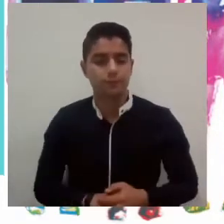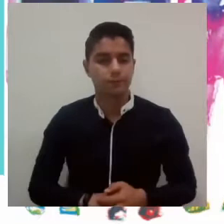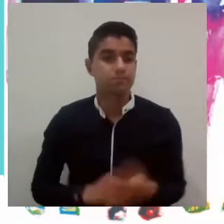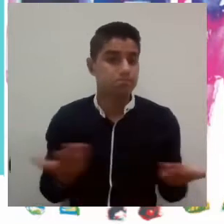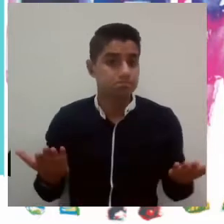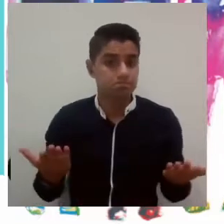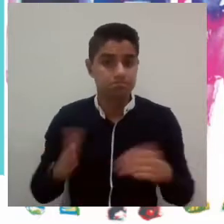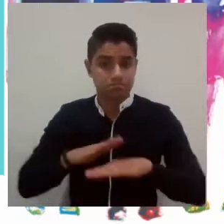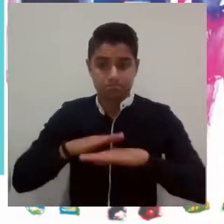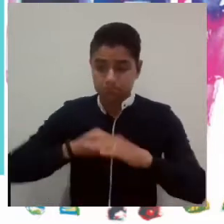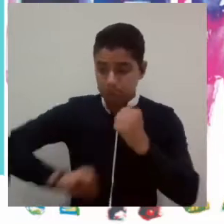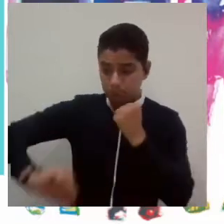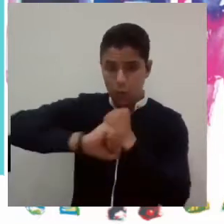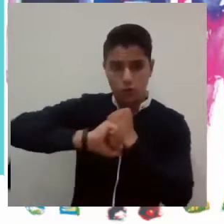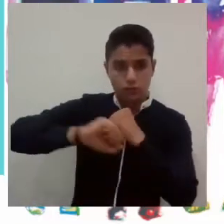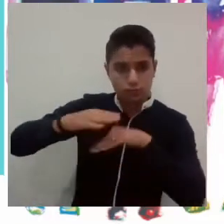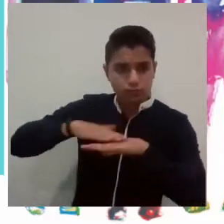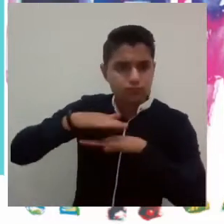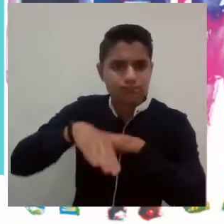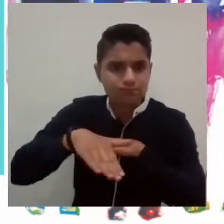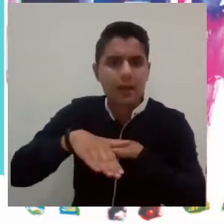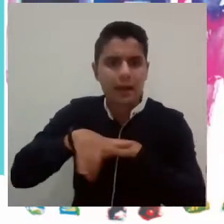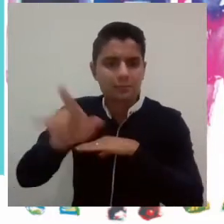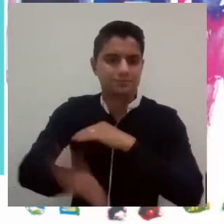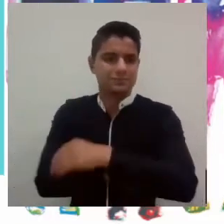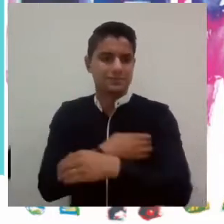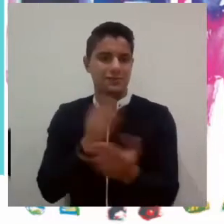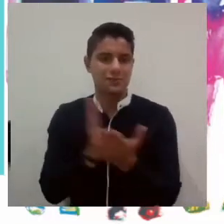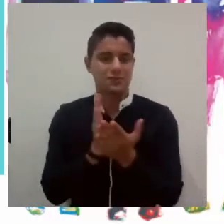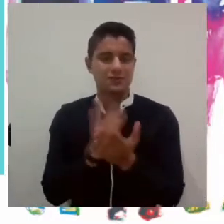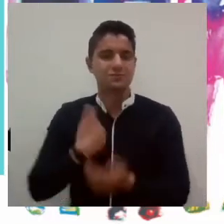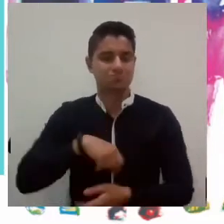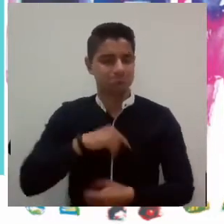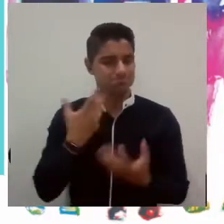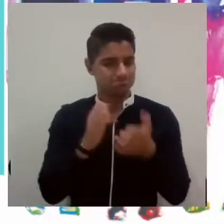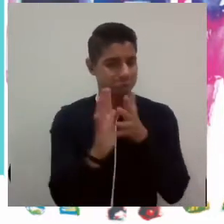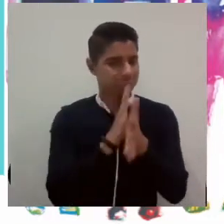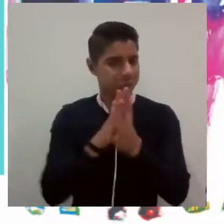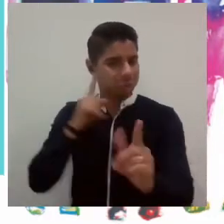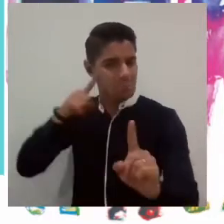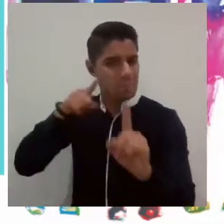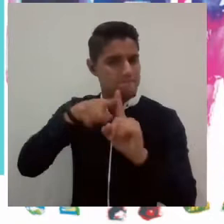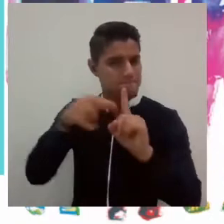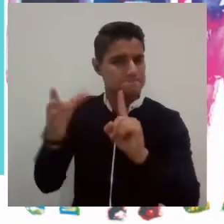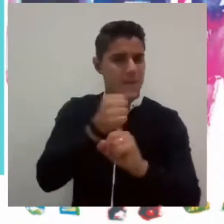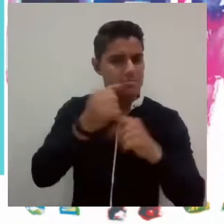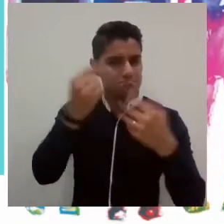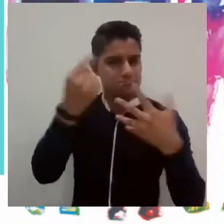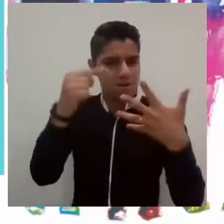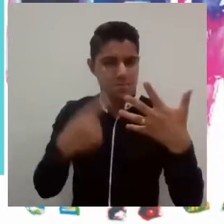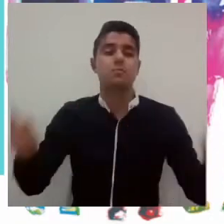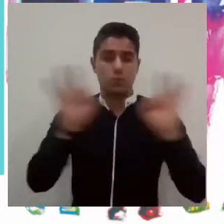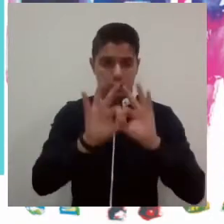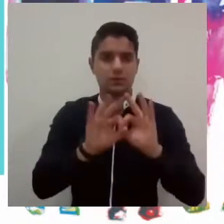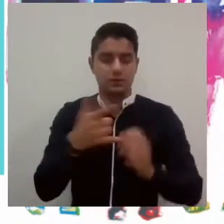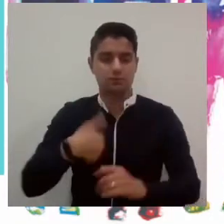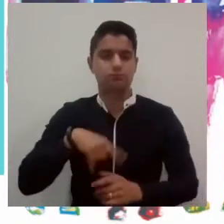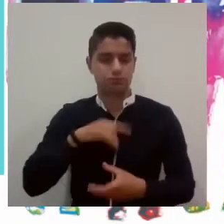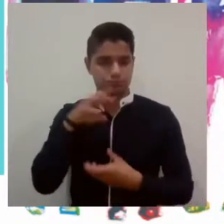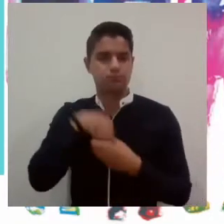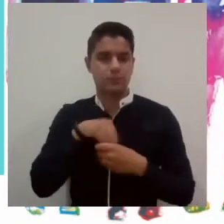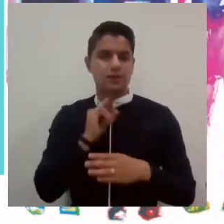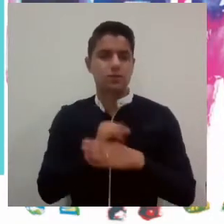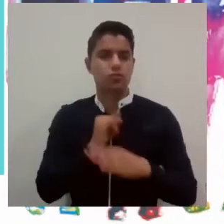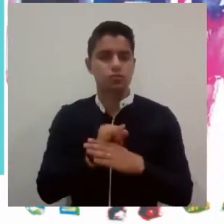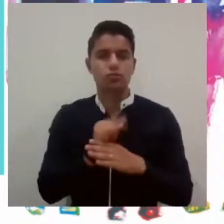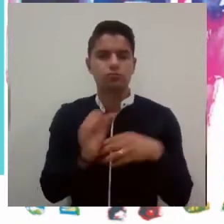Y como consecuencia de este apoyo del Ministerio de Educación, quiero referirme a los siguientes logros muy importantes que obtuvimos en el IFID